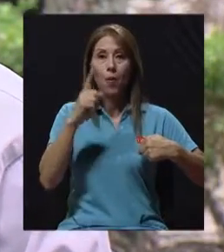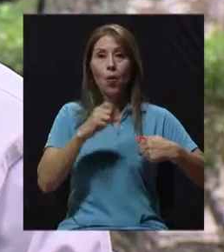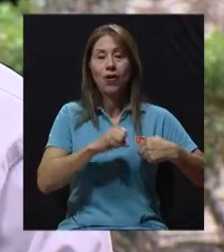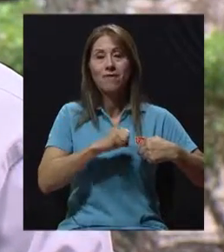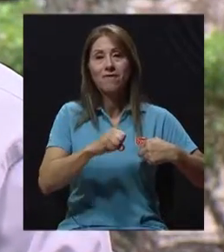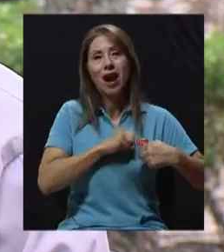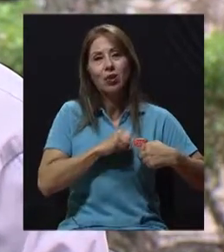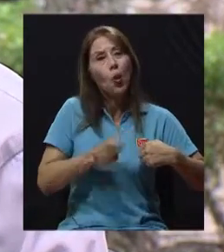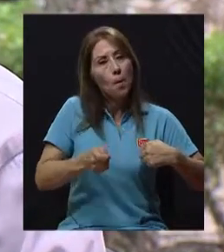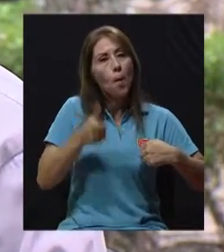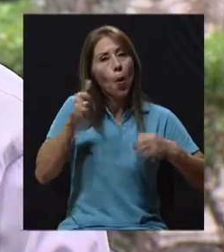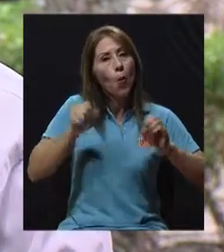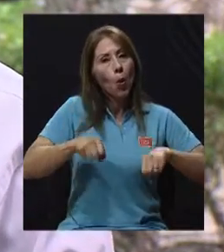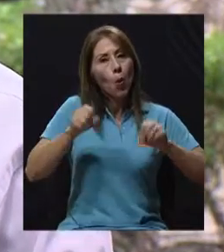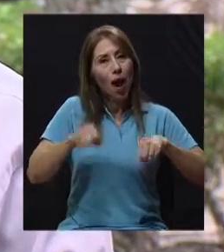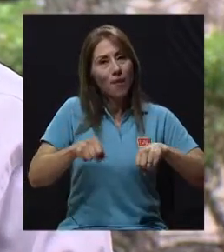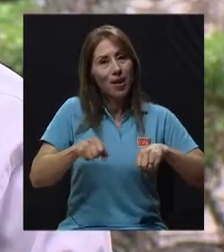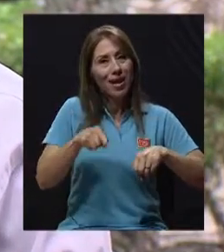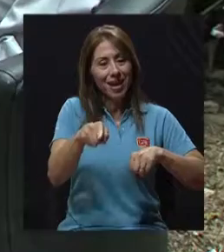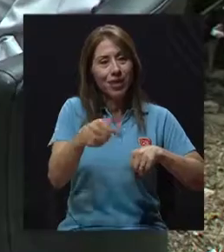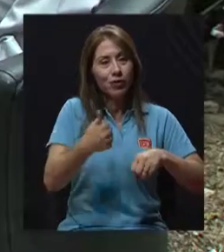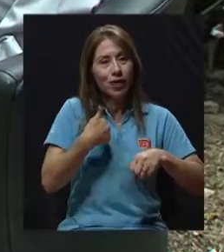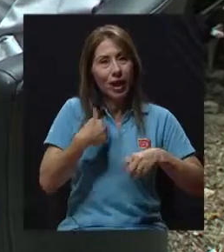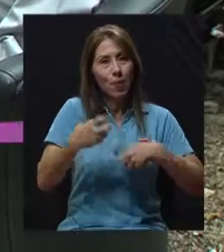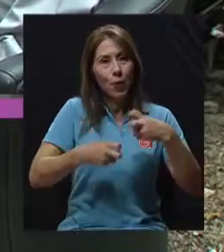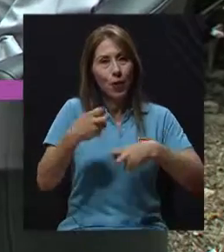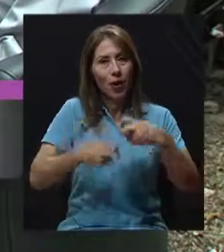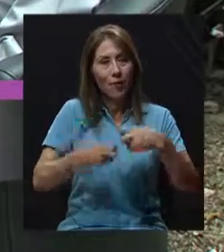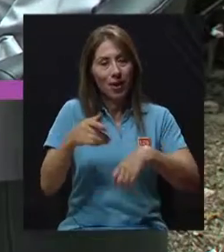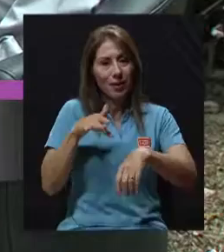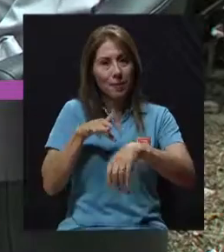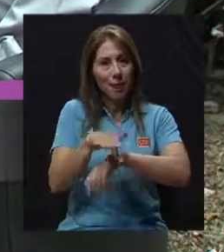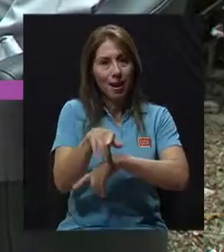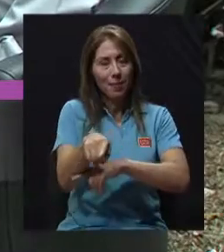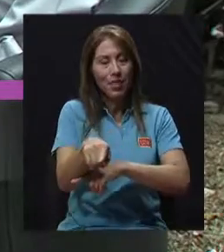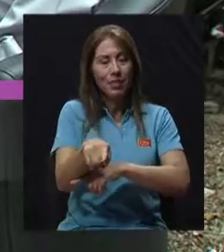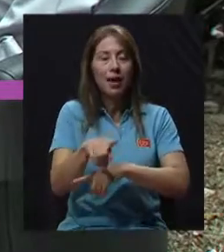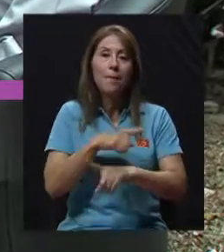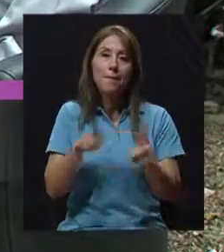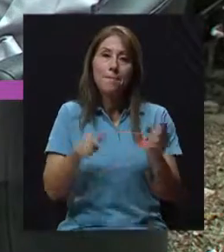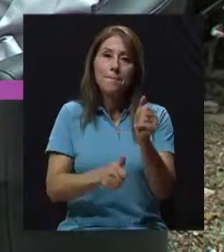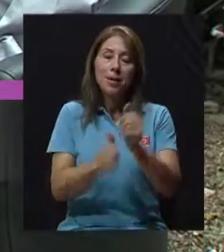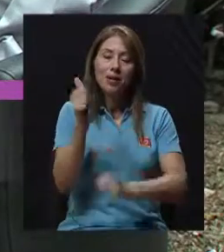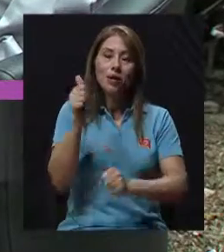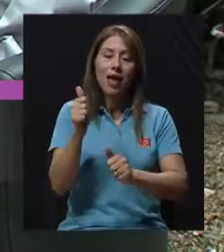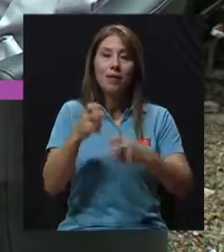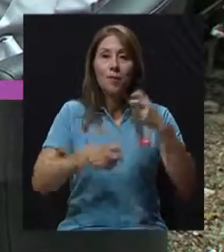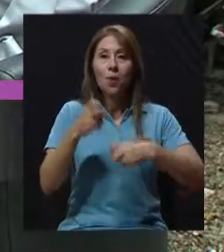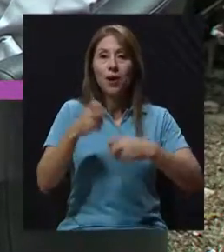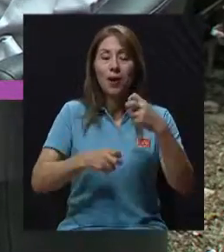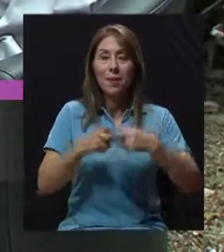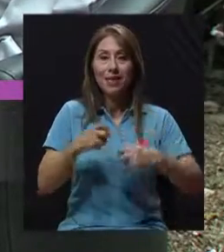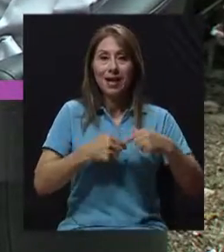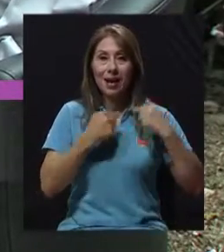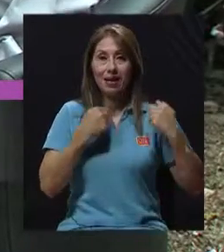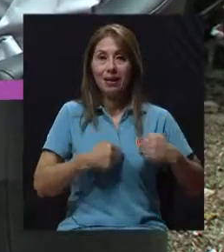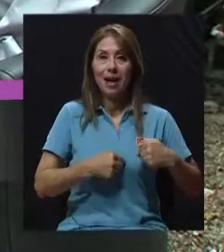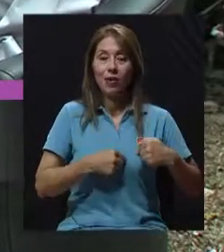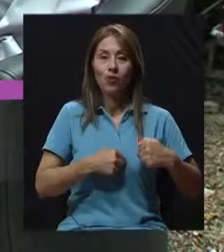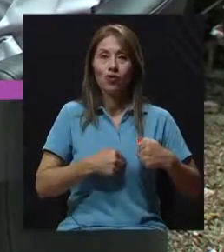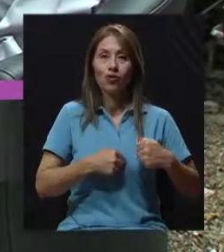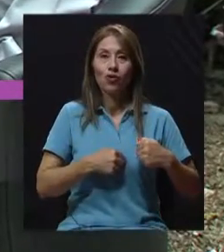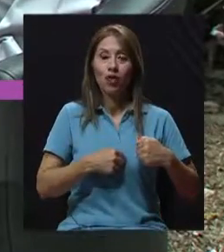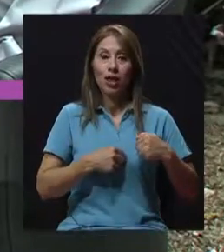digamos, por infartos, es poco probable que esos niños vayan a tener algún problema, digamos, tempranamente. La mayoría de problemas cardíacos en la infancia